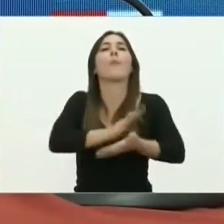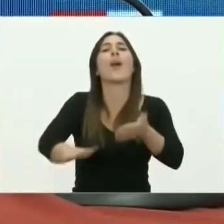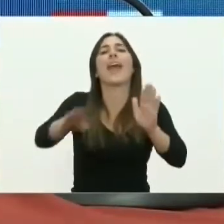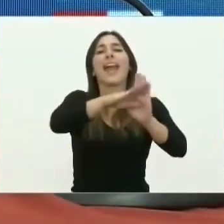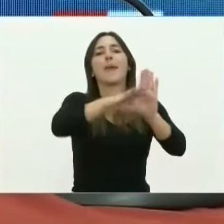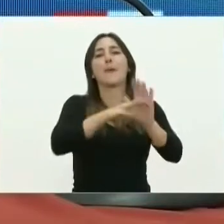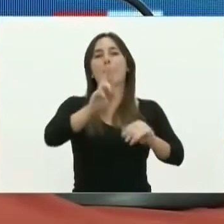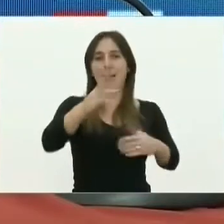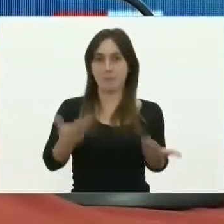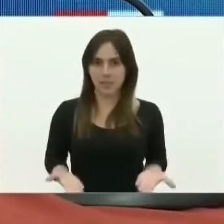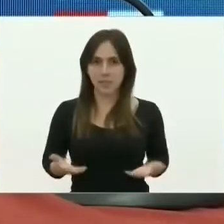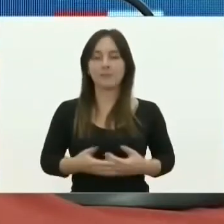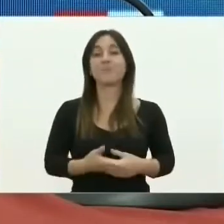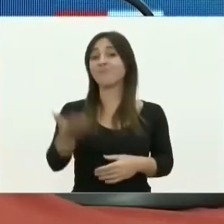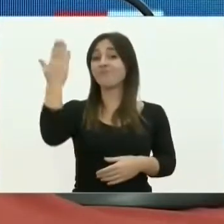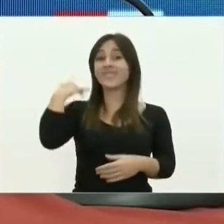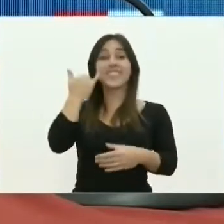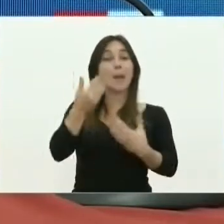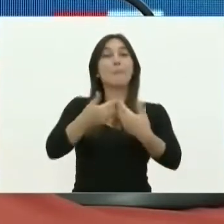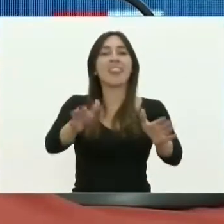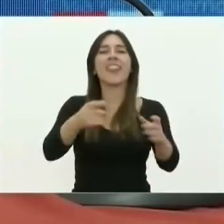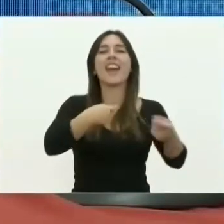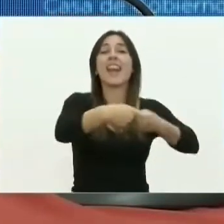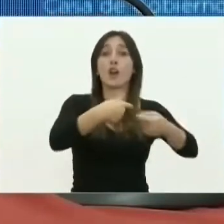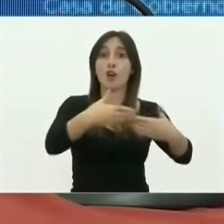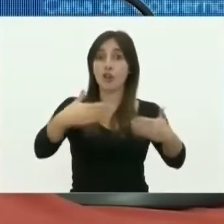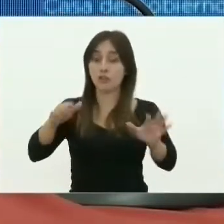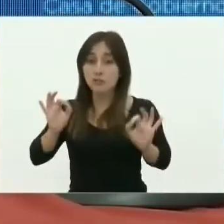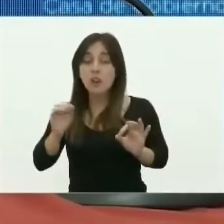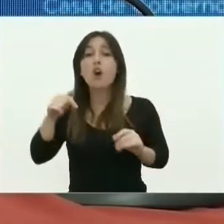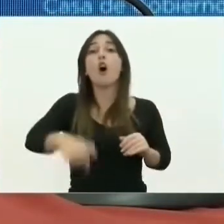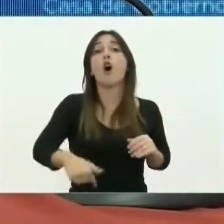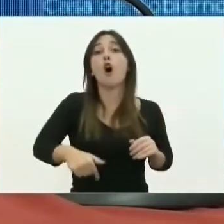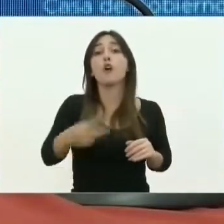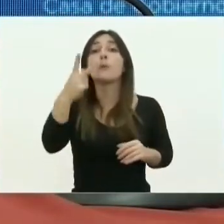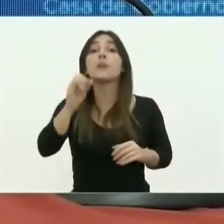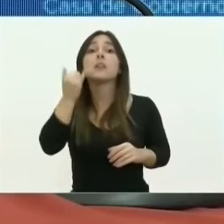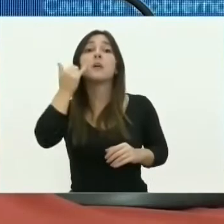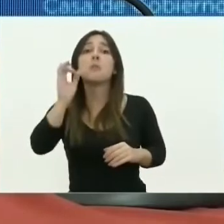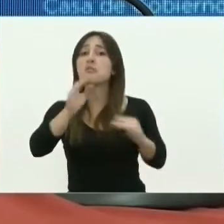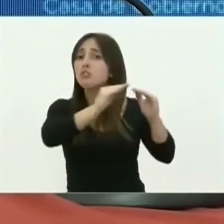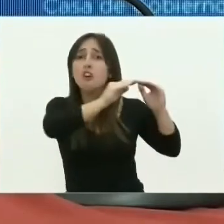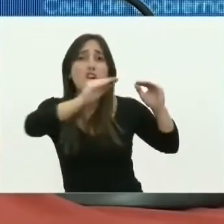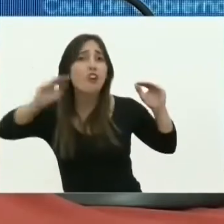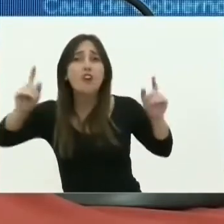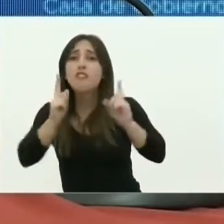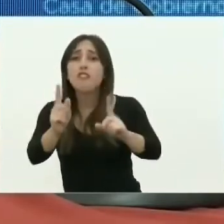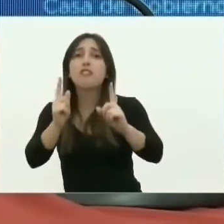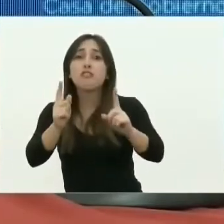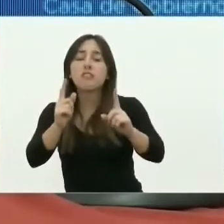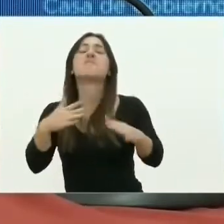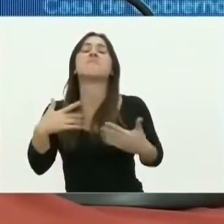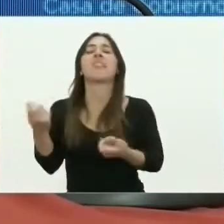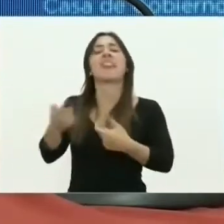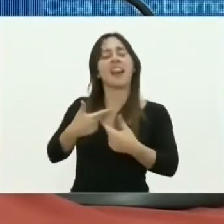generamos actividad comercial, hoy 20 de mayo, tenemos una curva totalmente plana, por lo que vamos a tomar nuevas